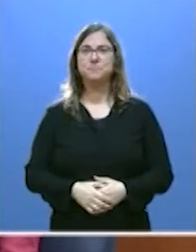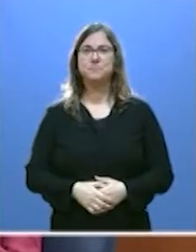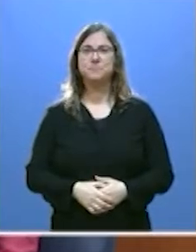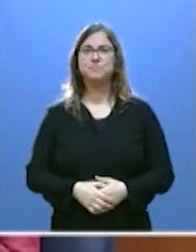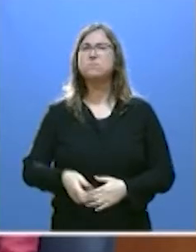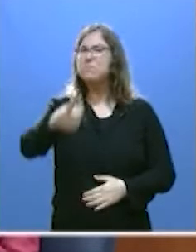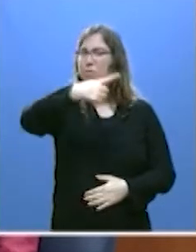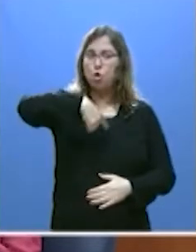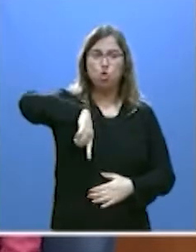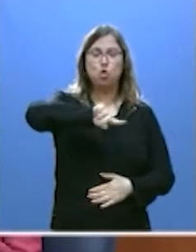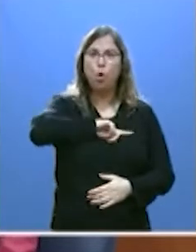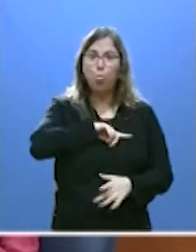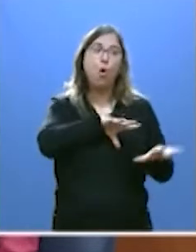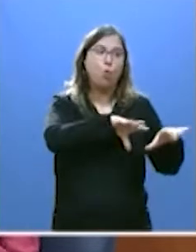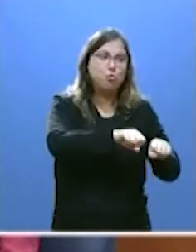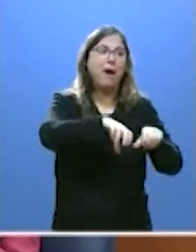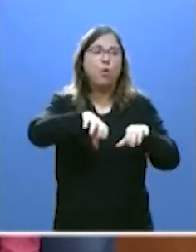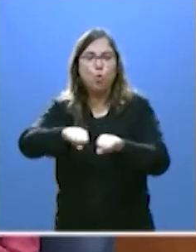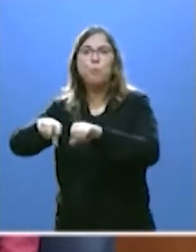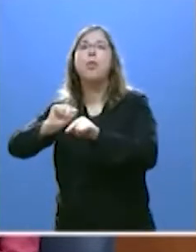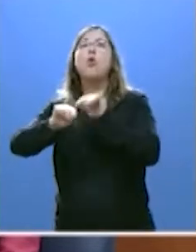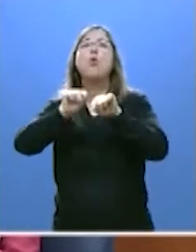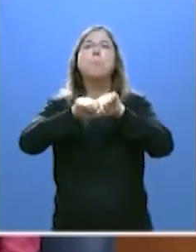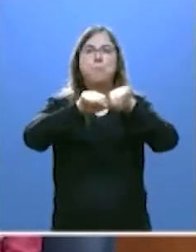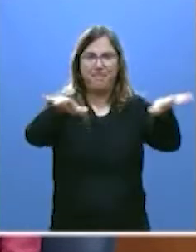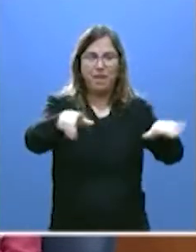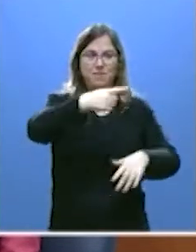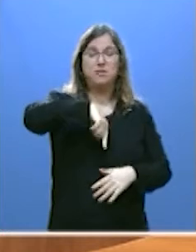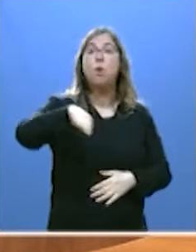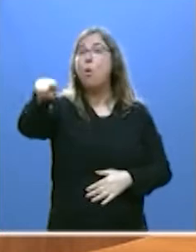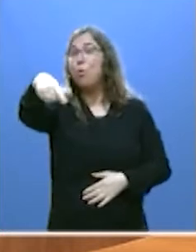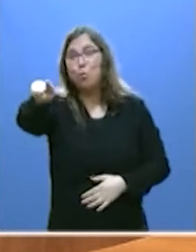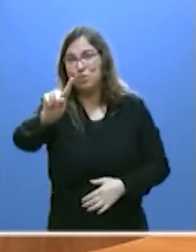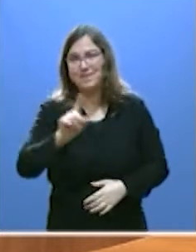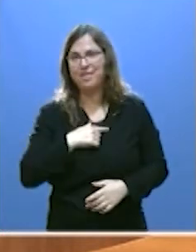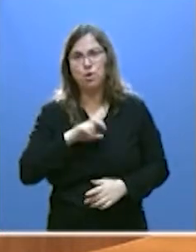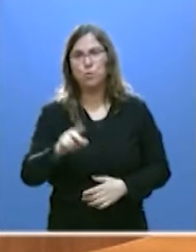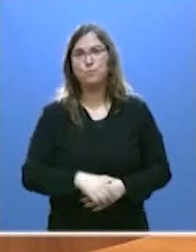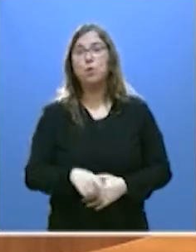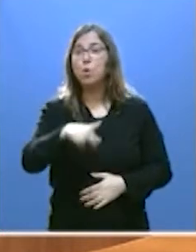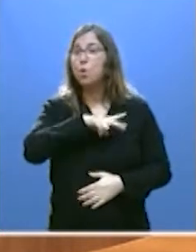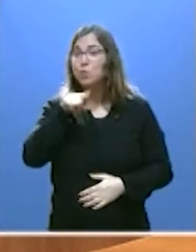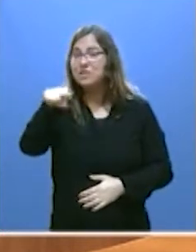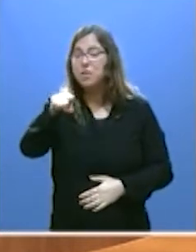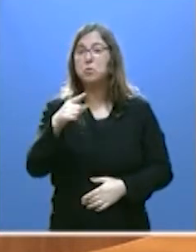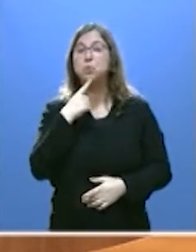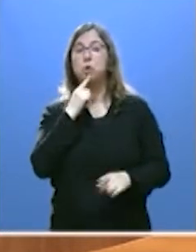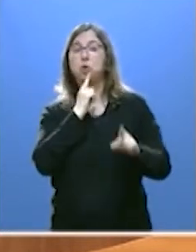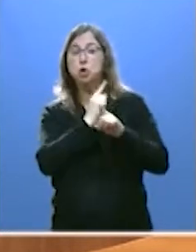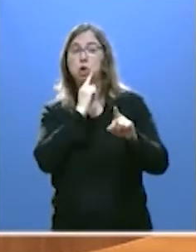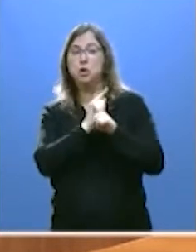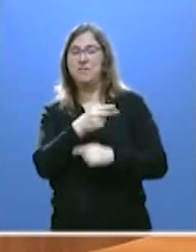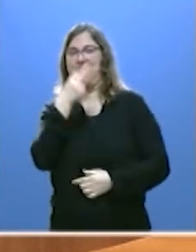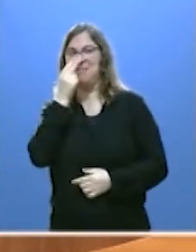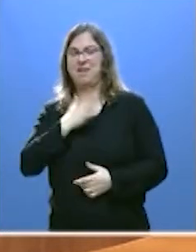Todos hemos estado muy ocupados con la pandemia, pero usted no, señor Tudanca. Se ha dedicado a conspirar contra los